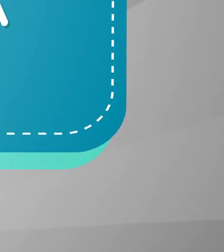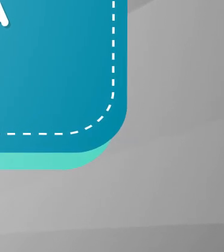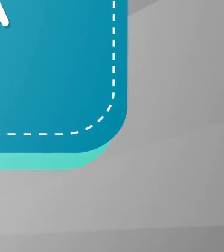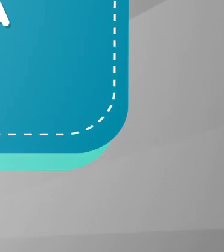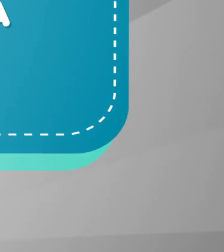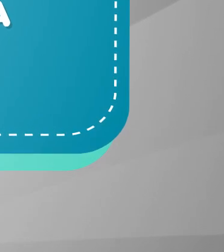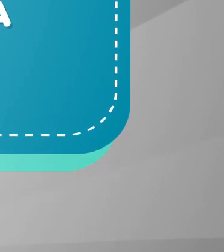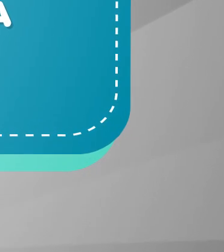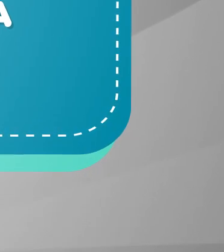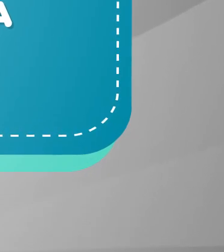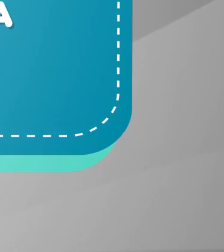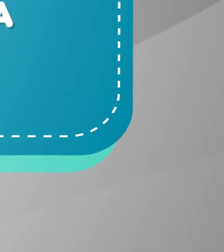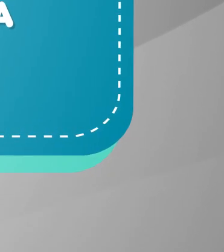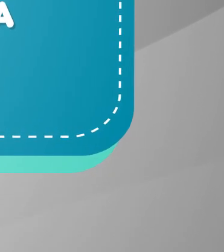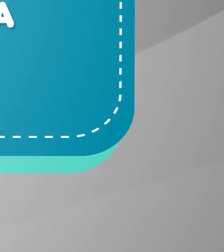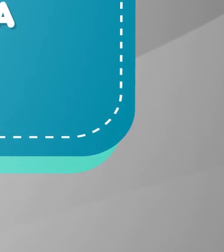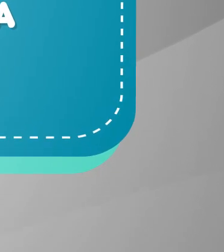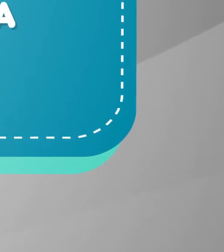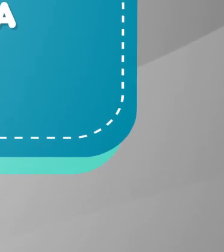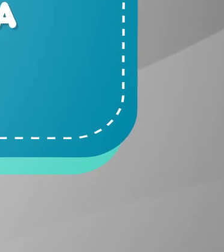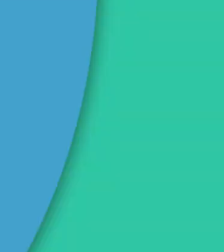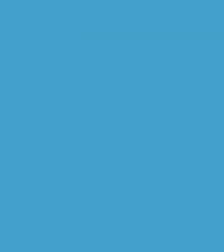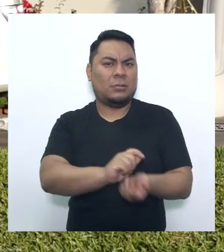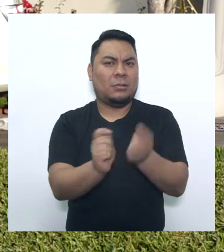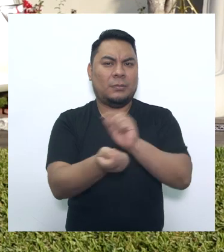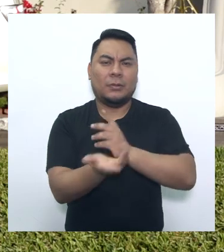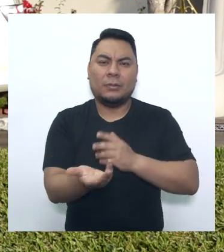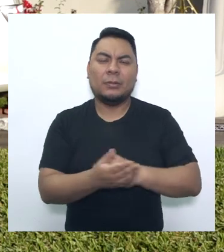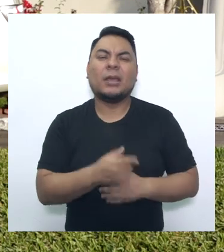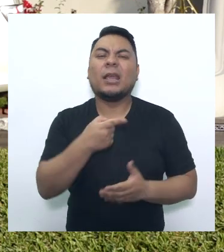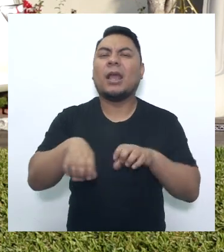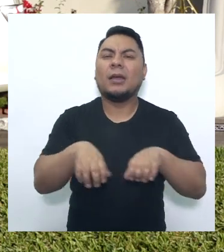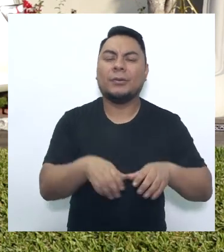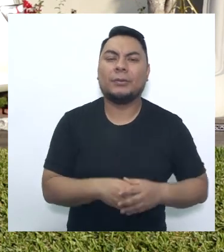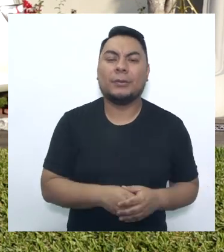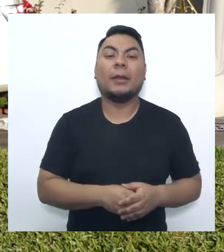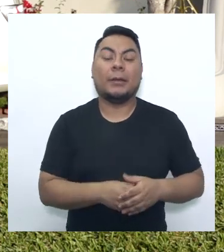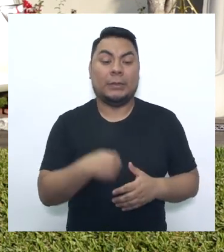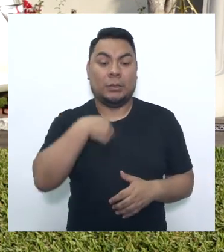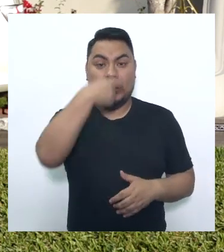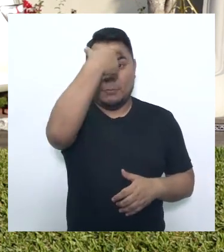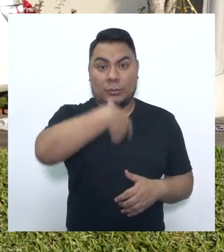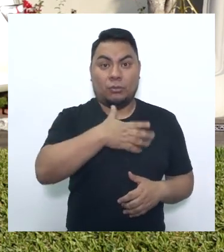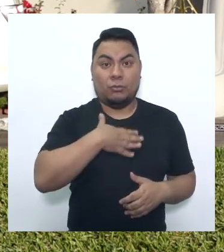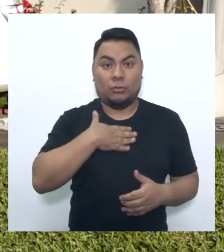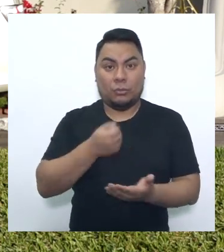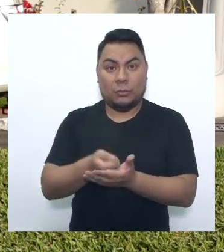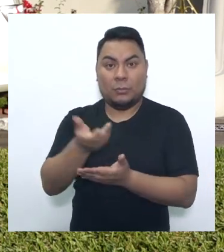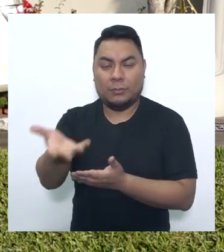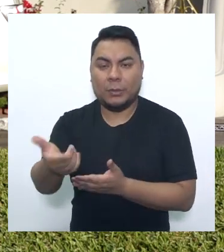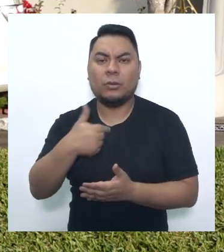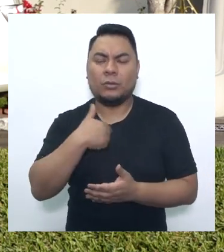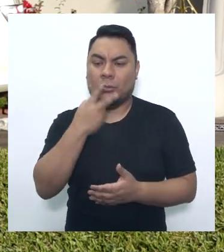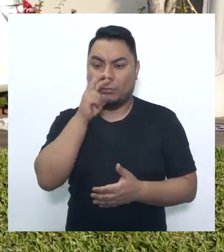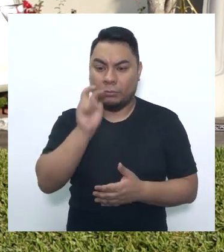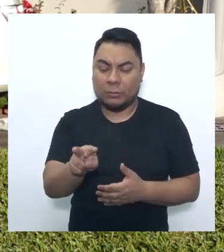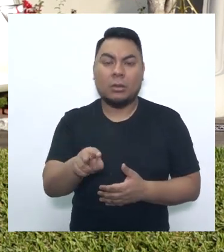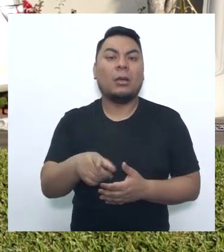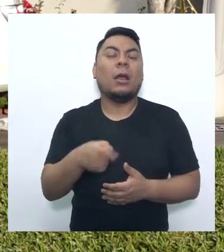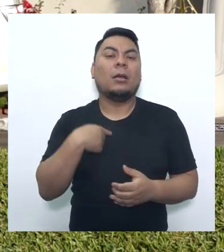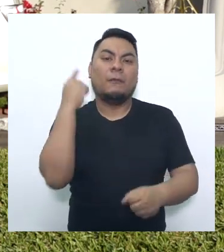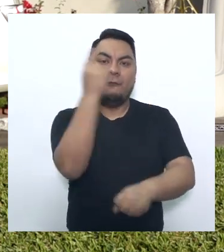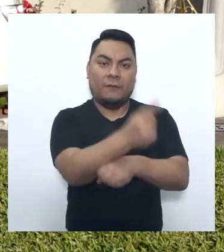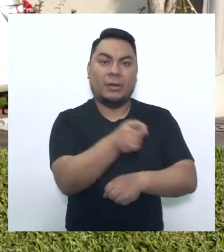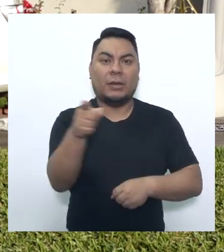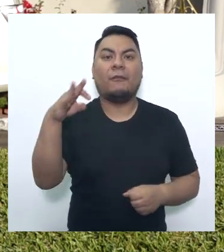¿Qué acciones legales podría realizar al respecto? En este caso, la parte agraviada puede denunciar el hecho por